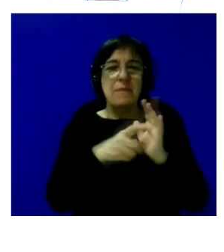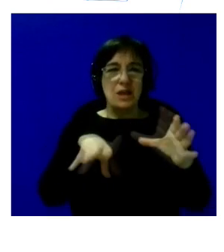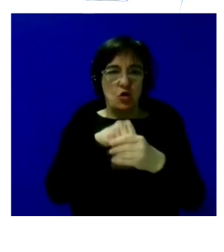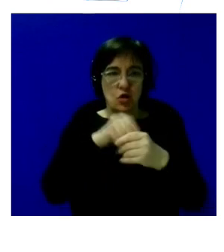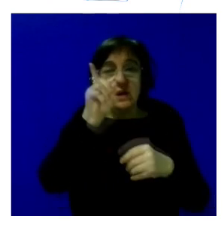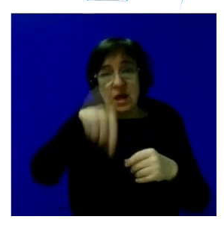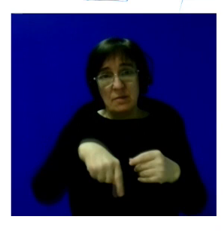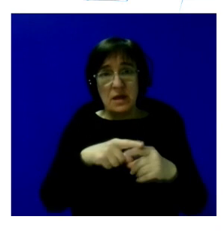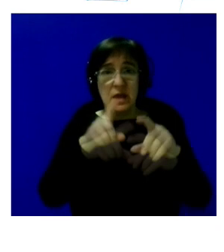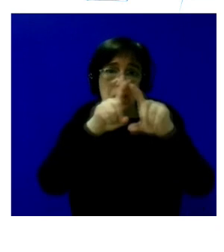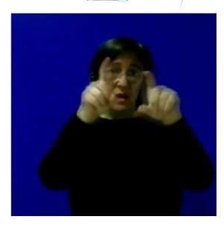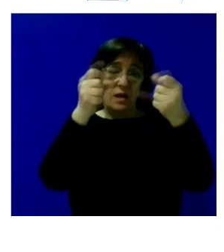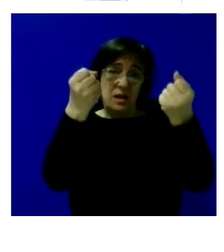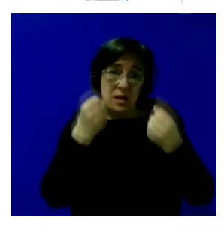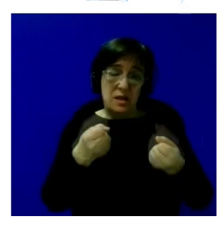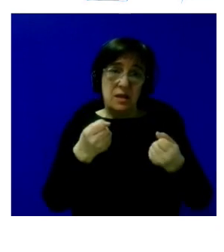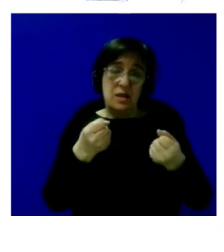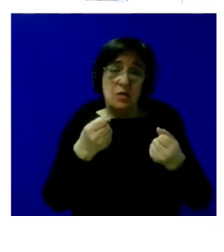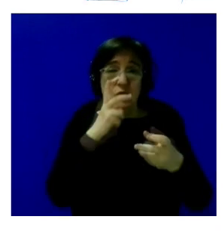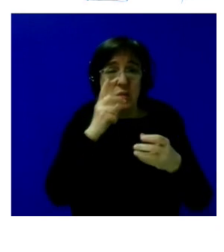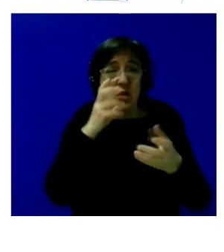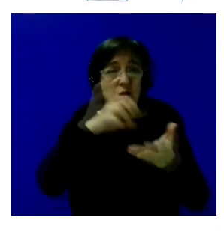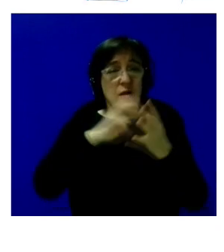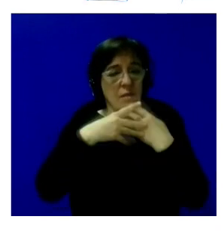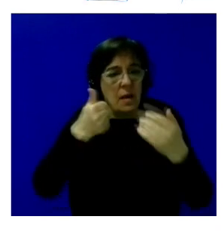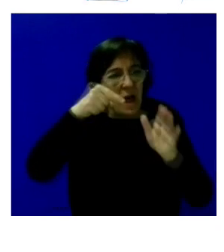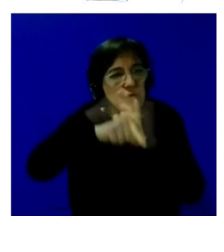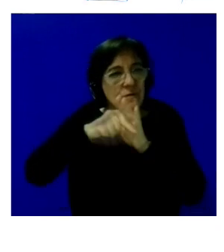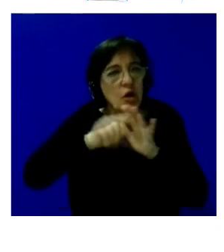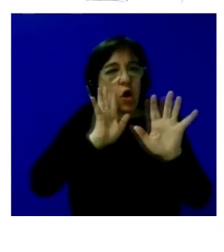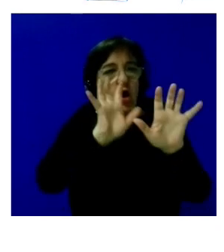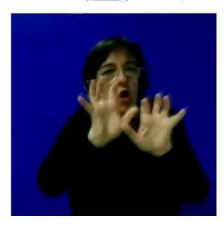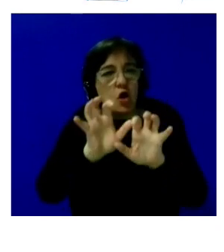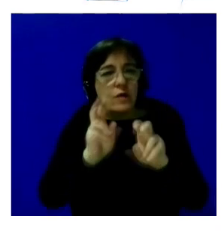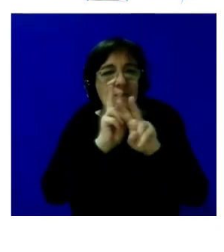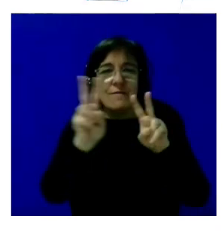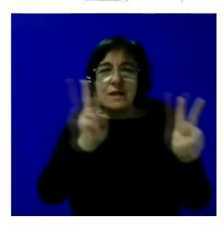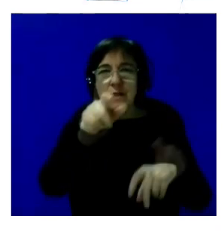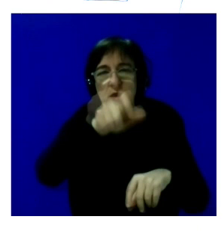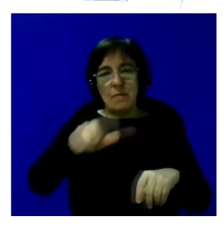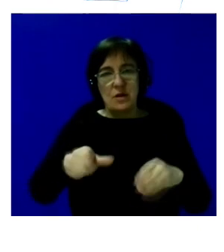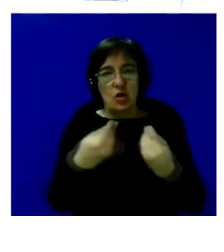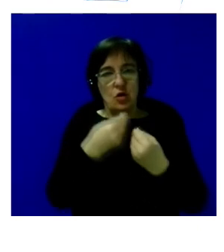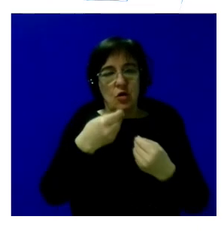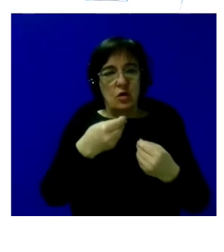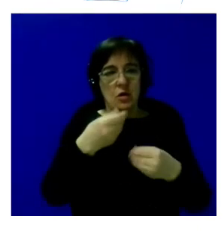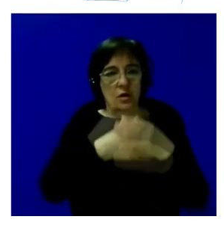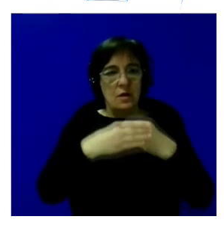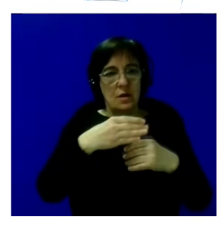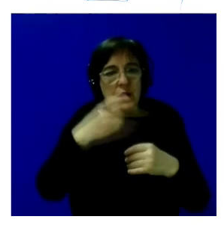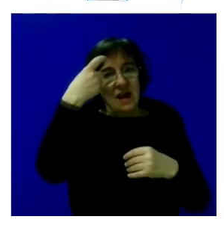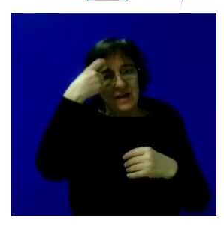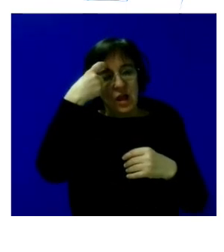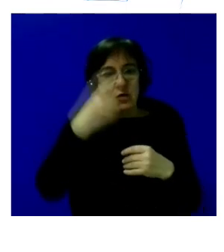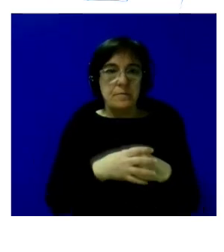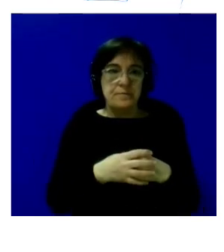lo hay para instituciones penitenciarias de seguir profundizando en el conocimiento y la visibilización de las personas con discapacidad intelectual